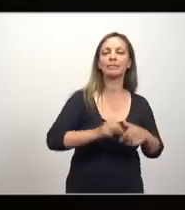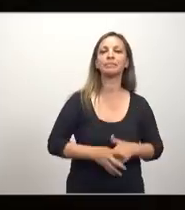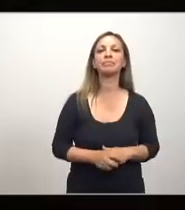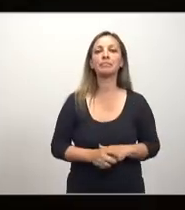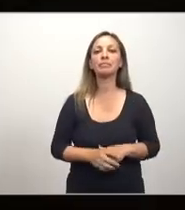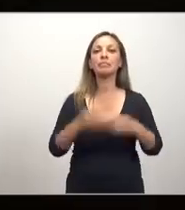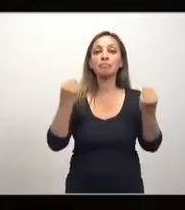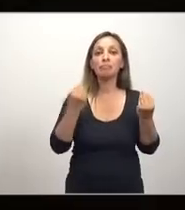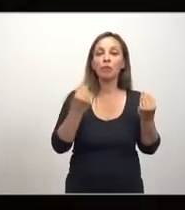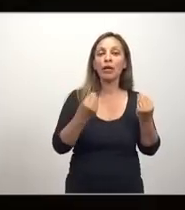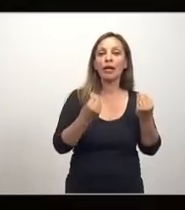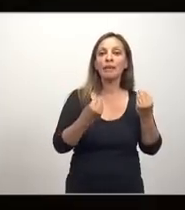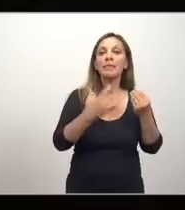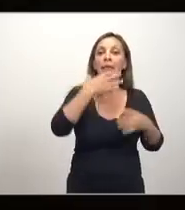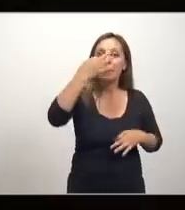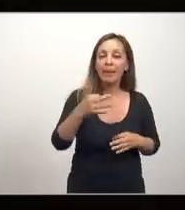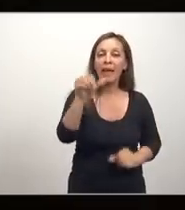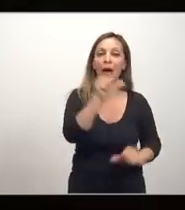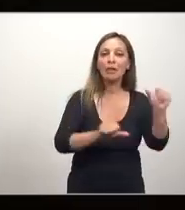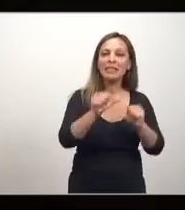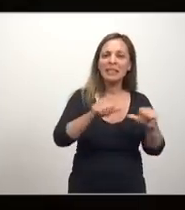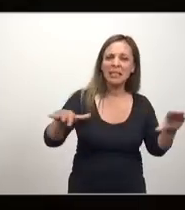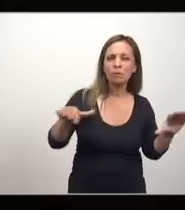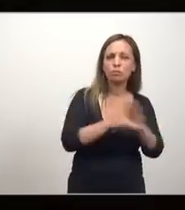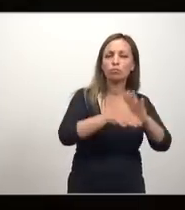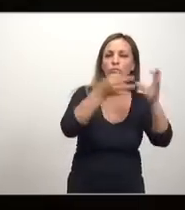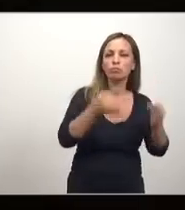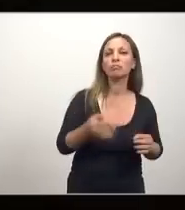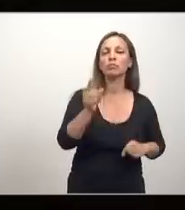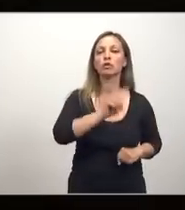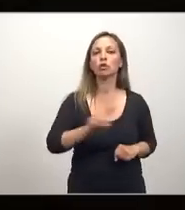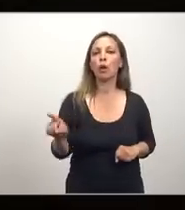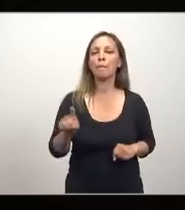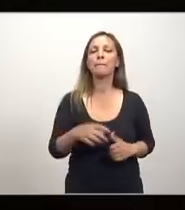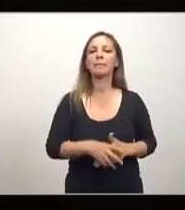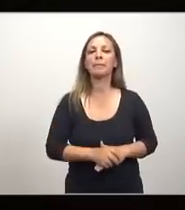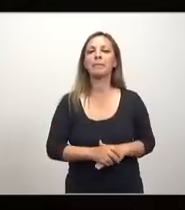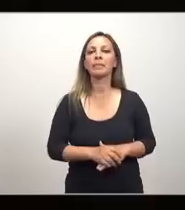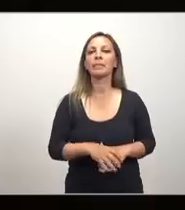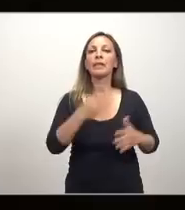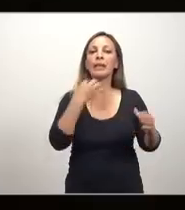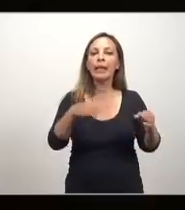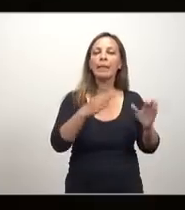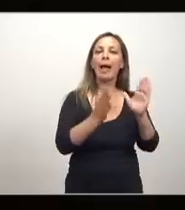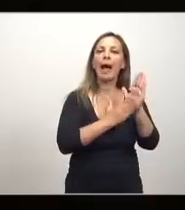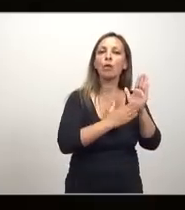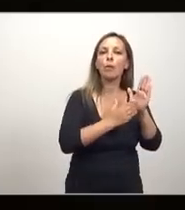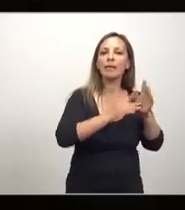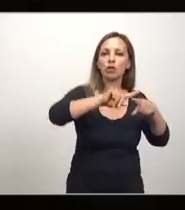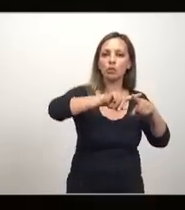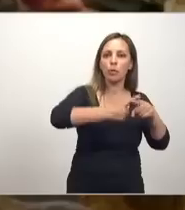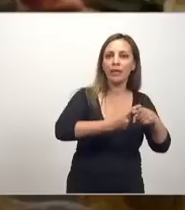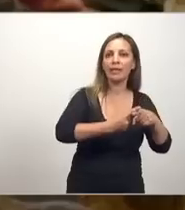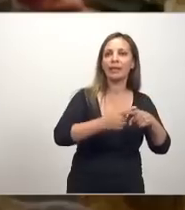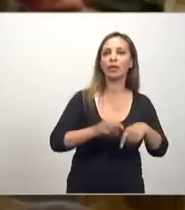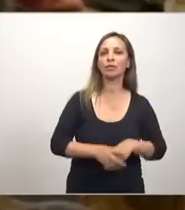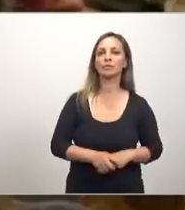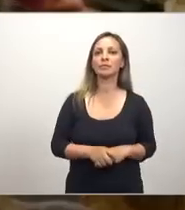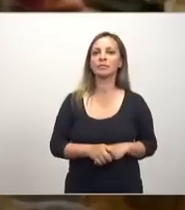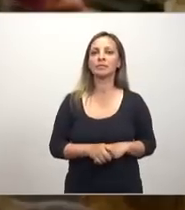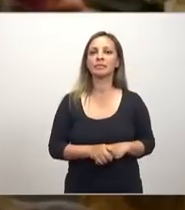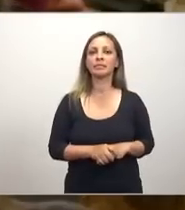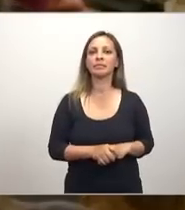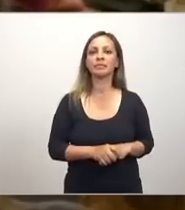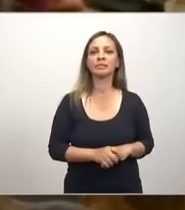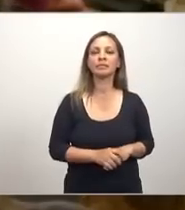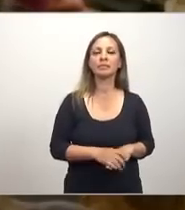Dejando claro que no se trataba de ciencia pura, sino también de juicios de valor y argumentos políticos. Respondía a la realidad de época, colapsaba